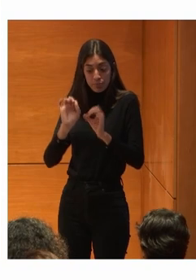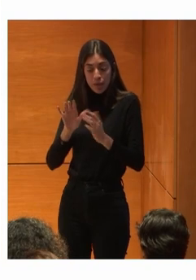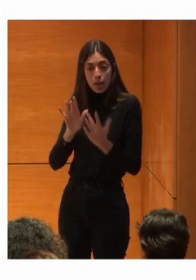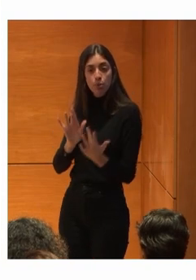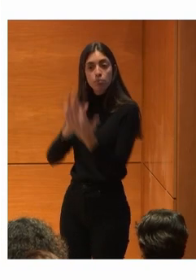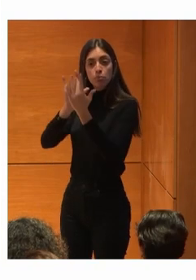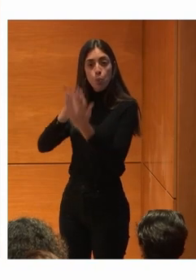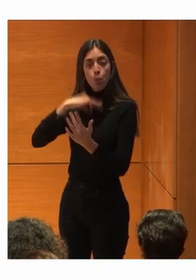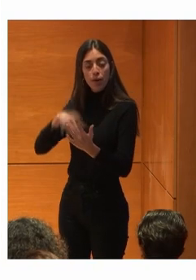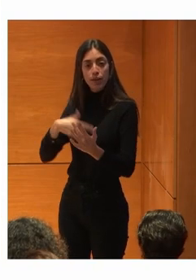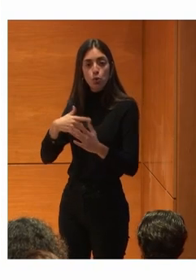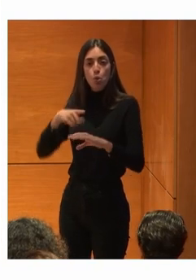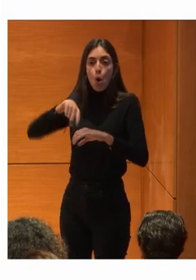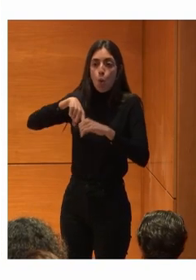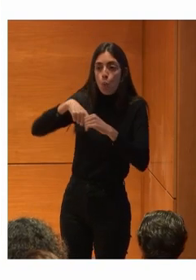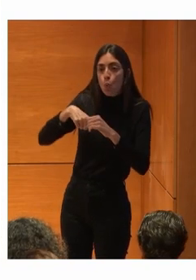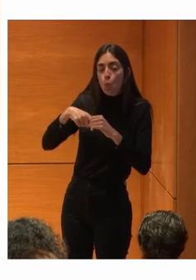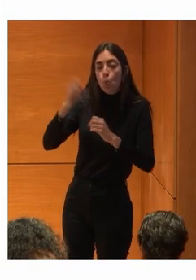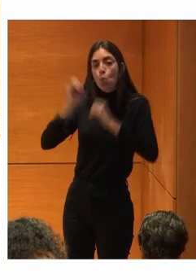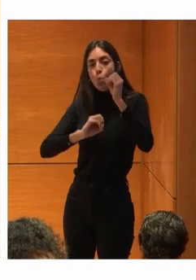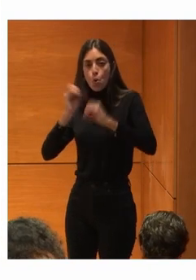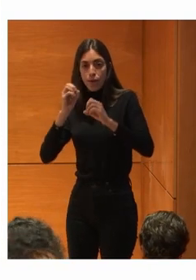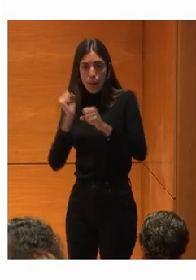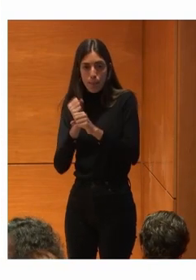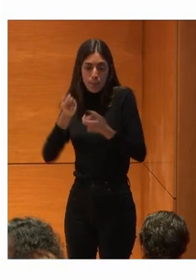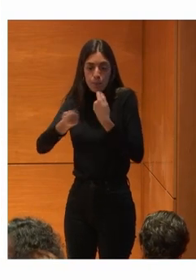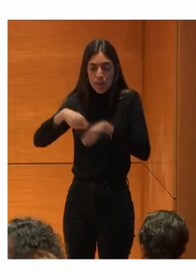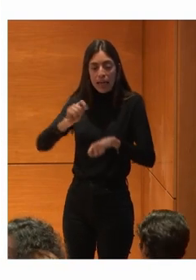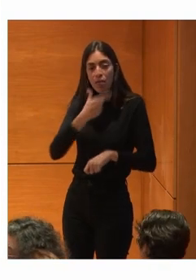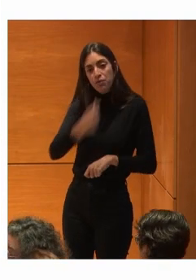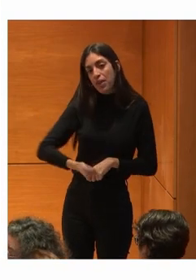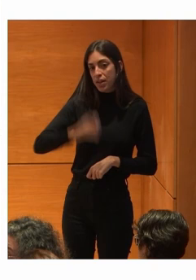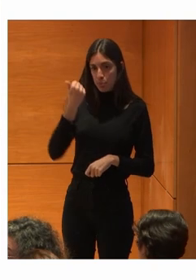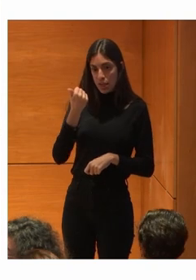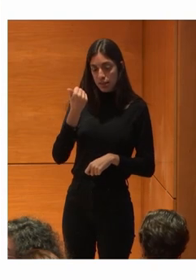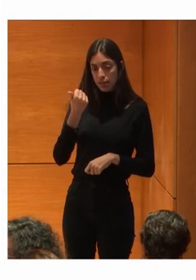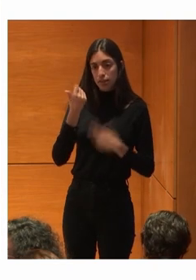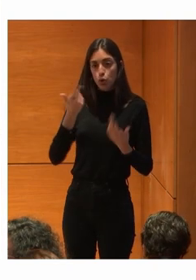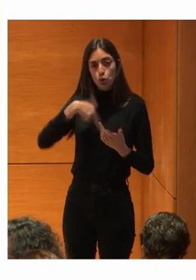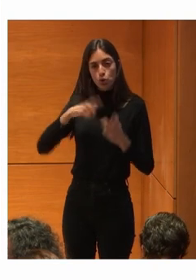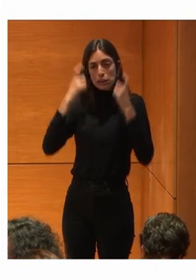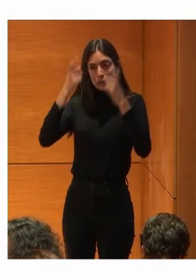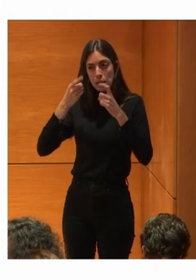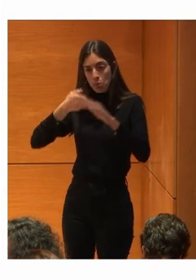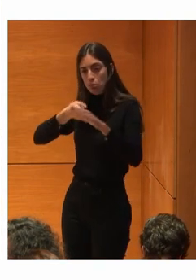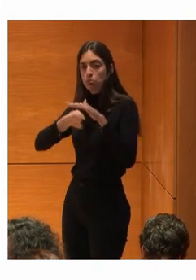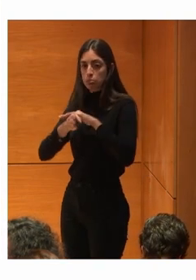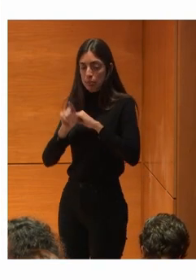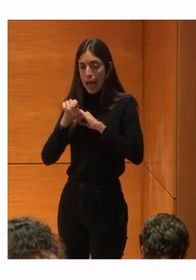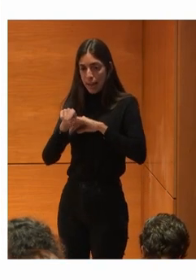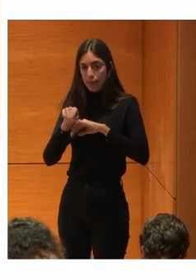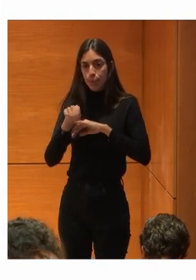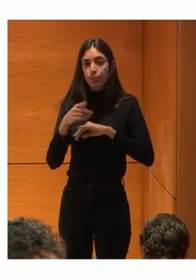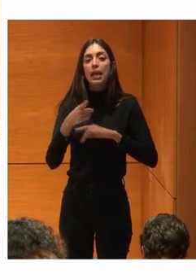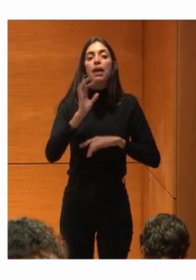tener Más cuota de mercado Al final Es un poco Un poco ese camino Por el que Por el que Intentamos entrar Es verdad que En